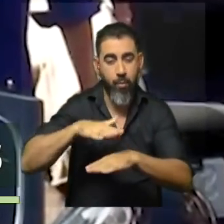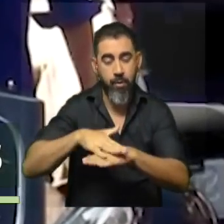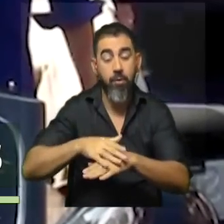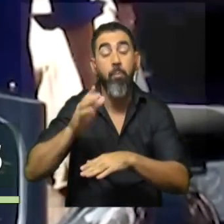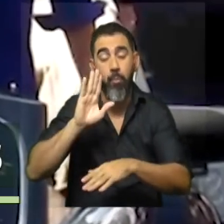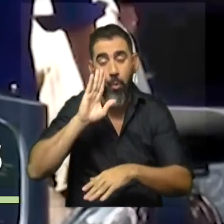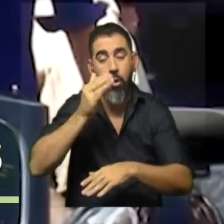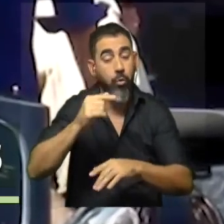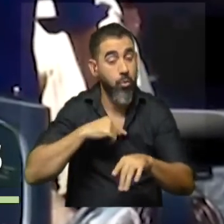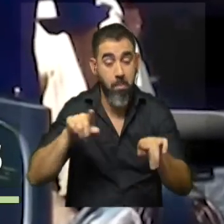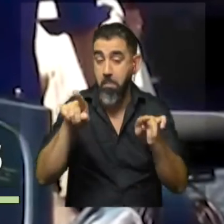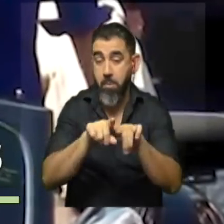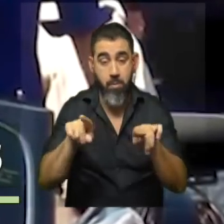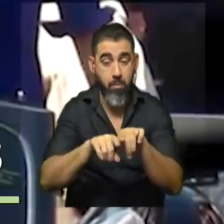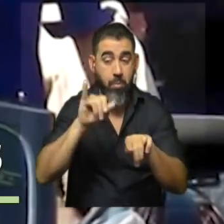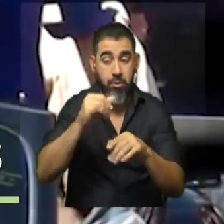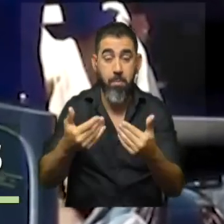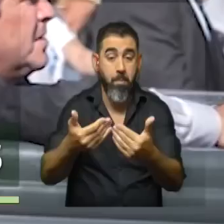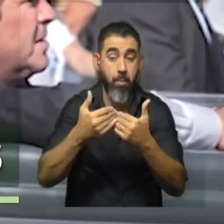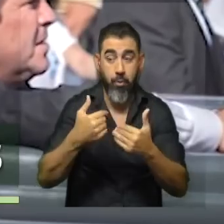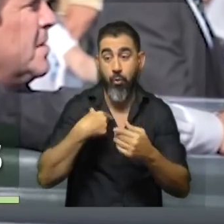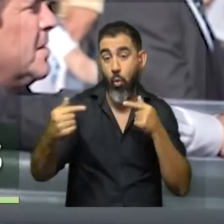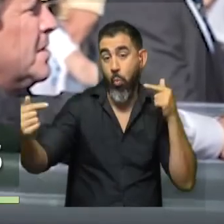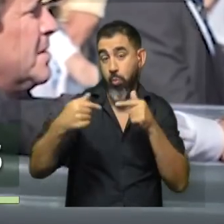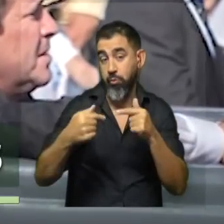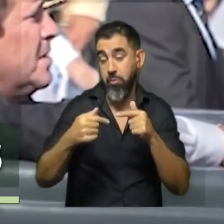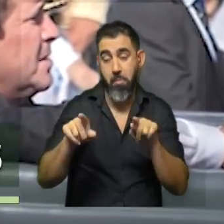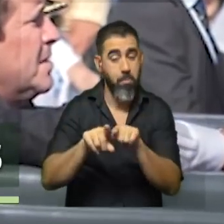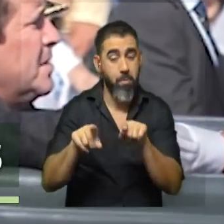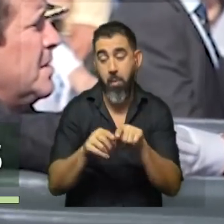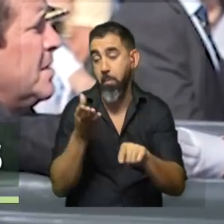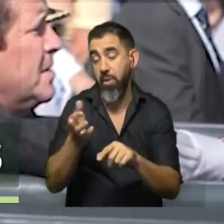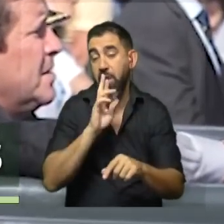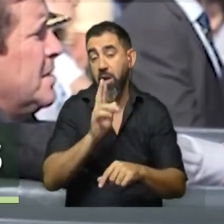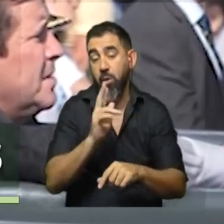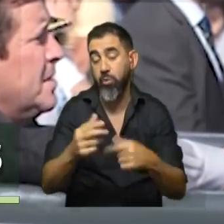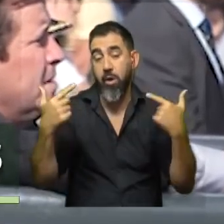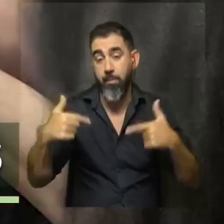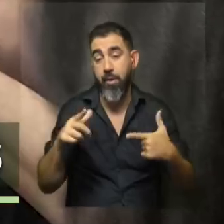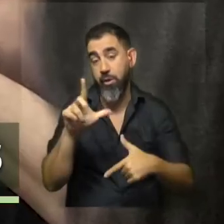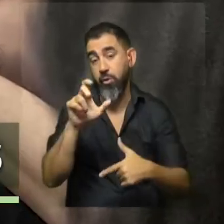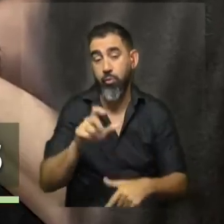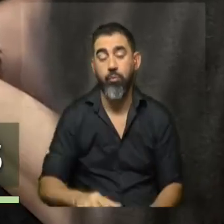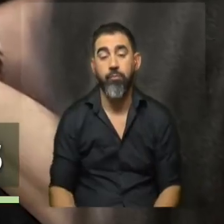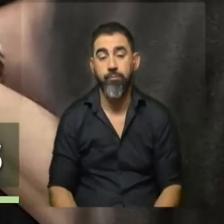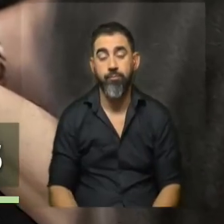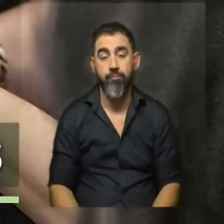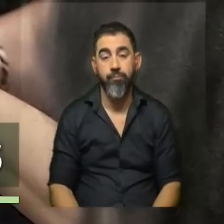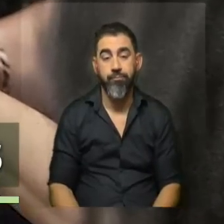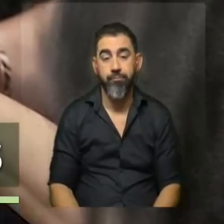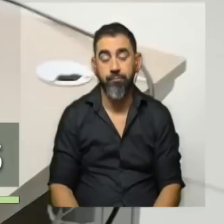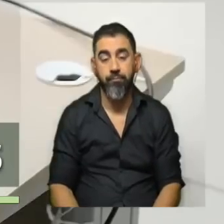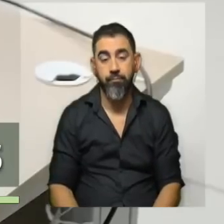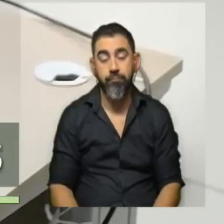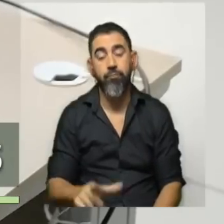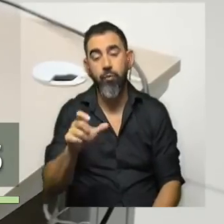actuaría de manera similar al ser consultado si, estando en la oposición, pediría la renuncia de ministros ante este tipo de casos. Sin lugar